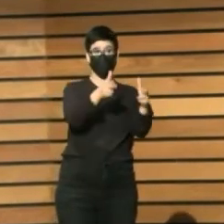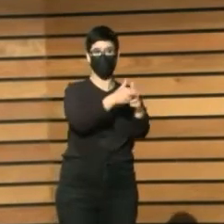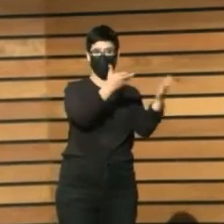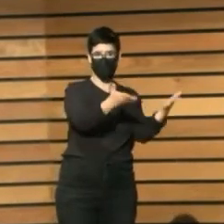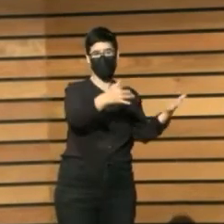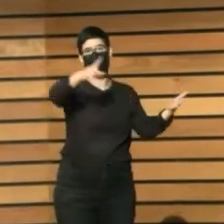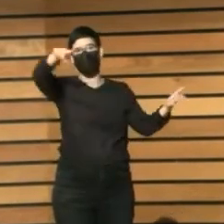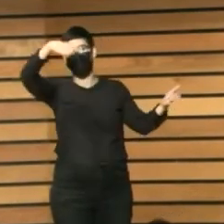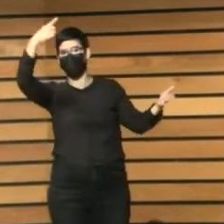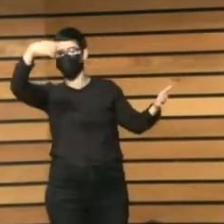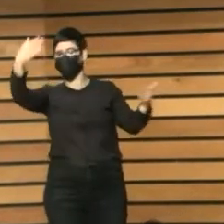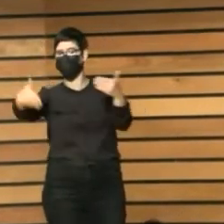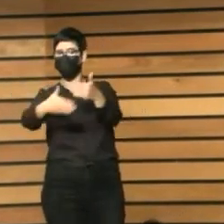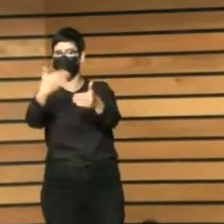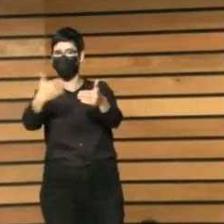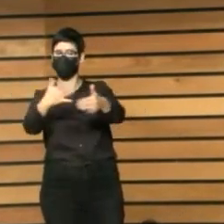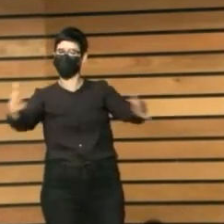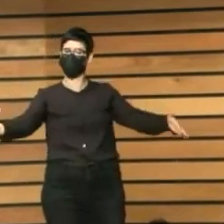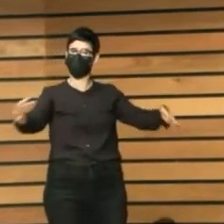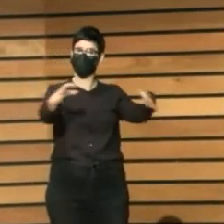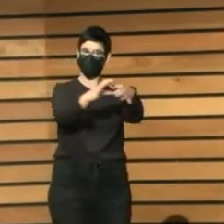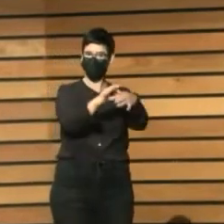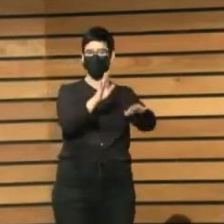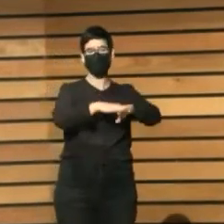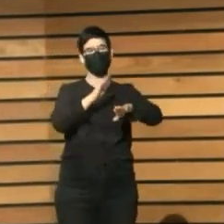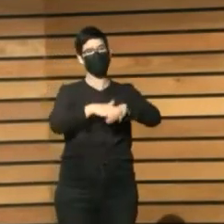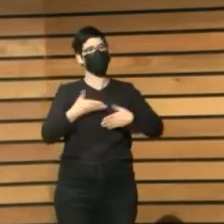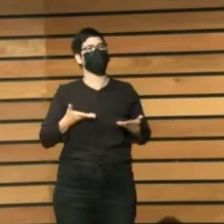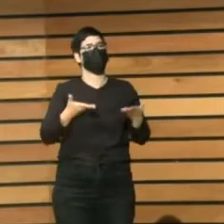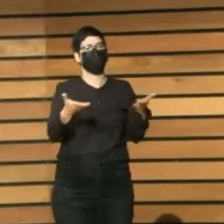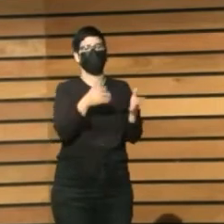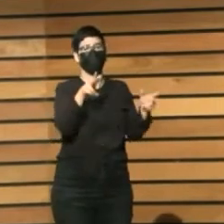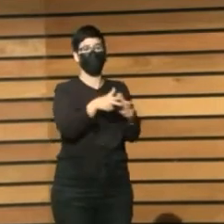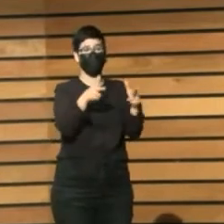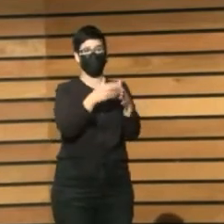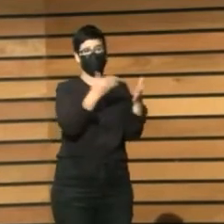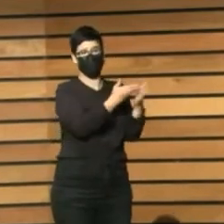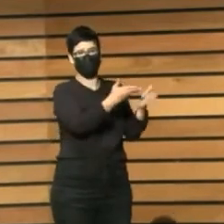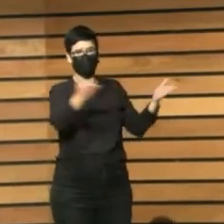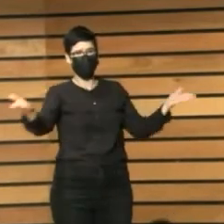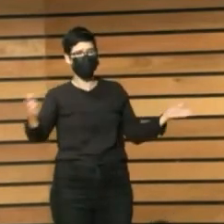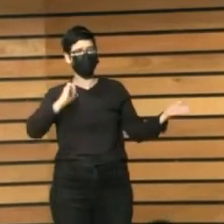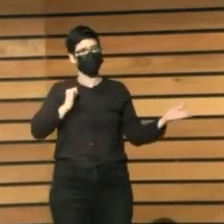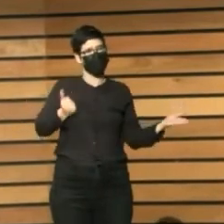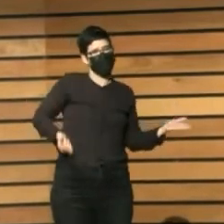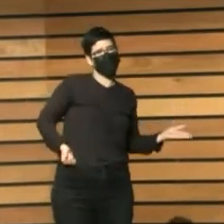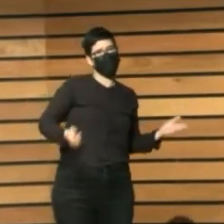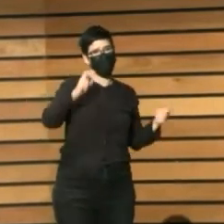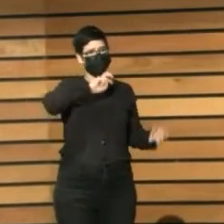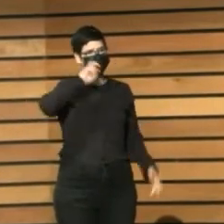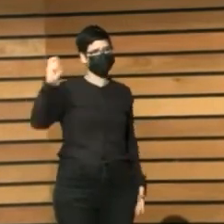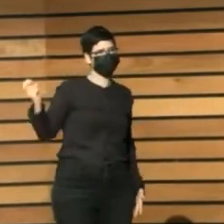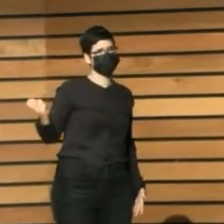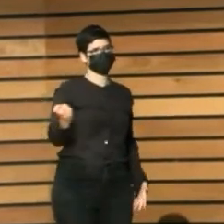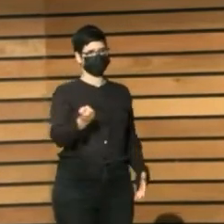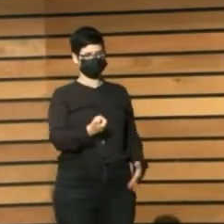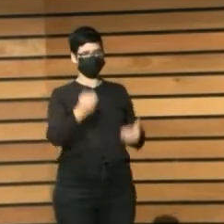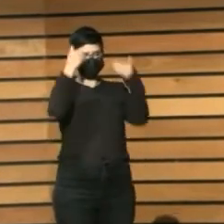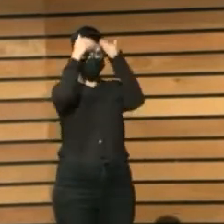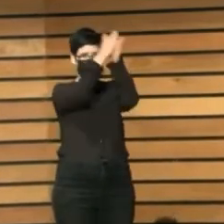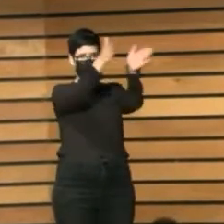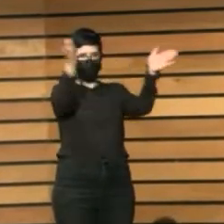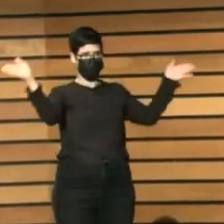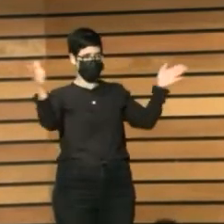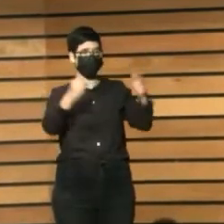Para contribuir a una sociedad más crítica, más rica, más diversa y más plural. Y en ese sentido la biblioteca